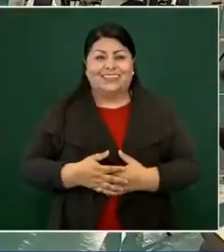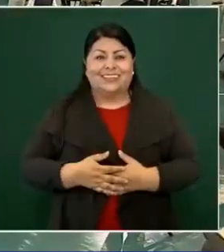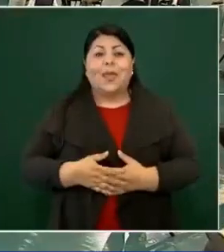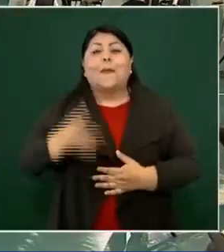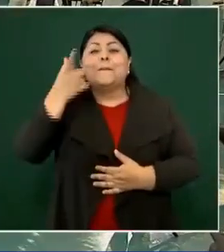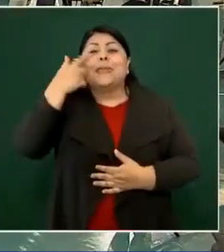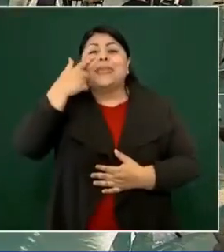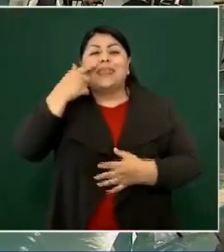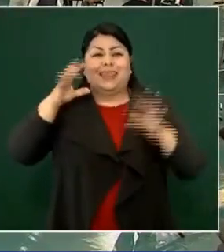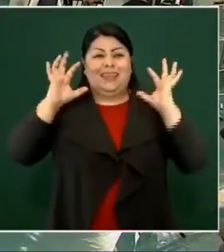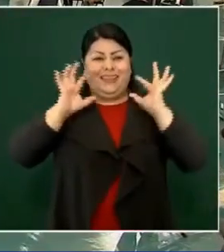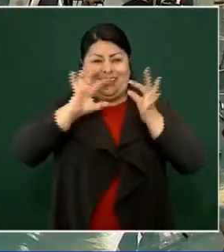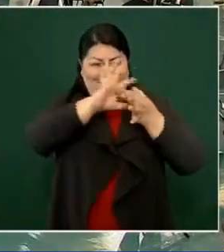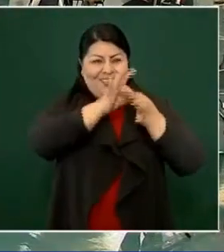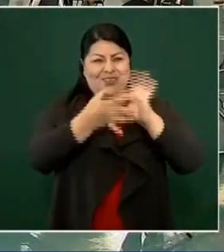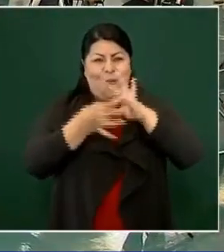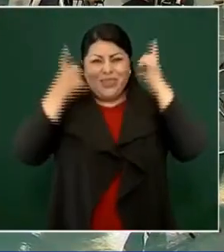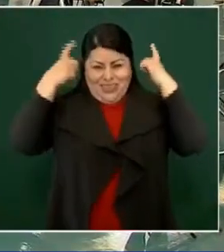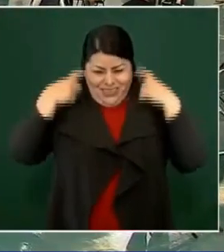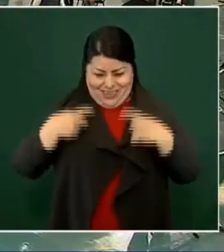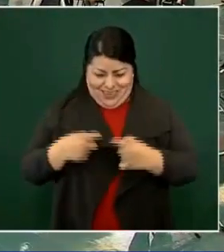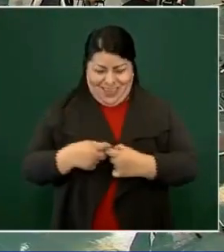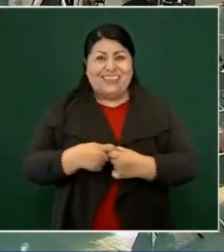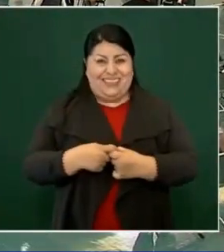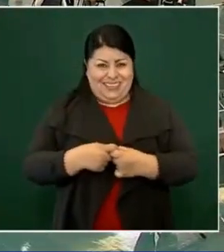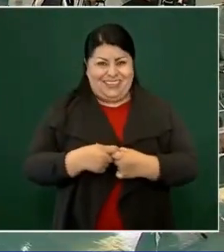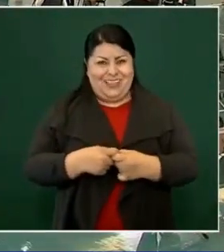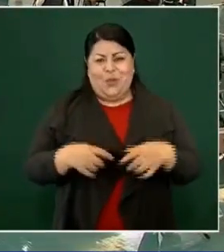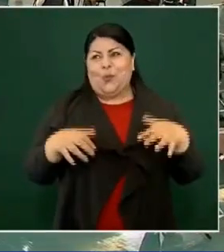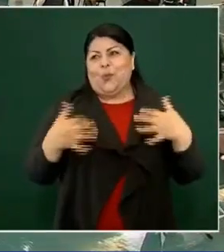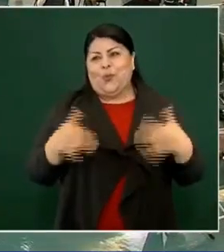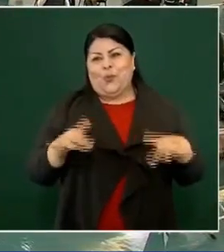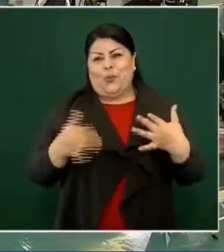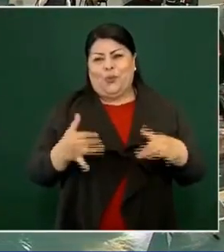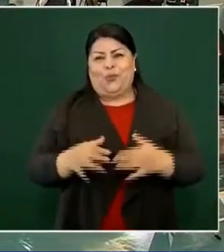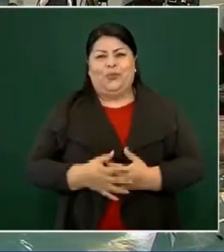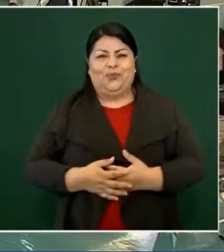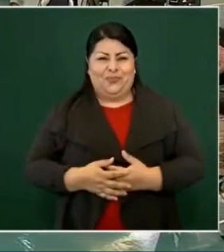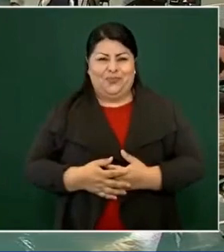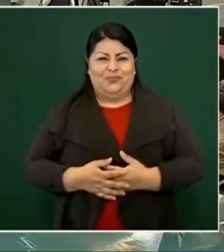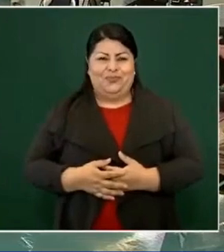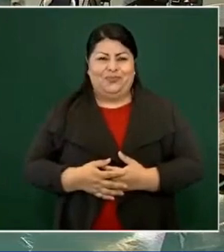Es una